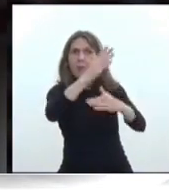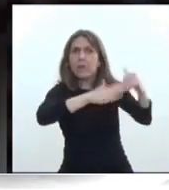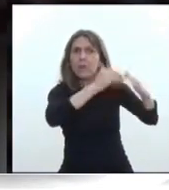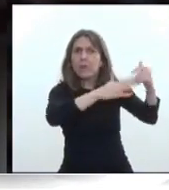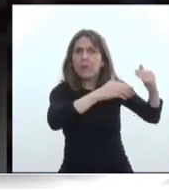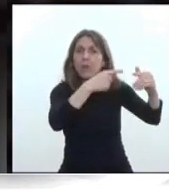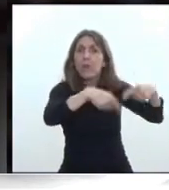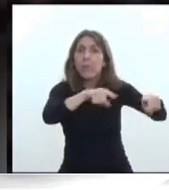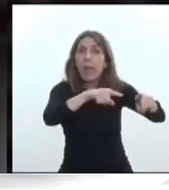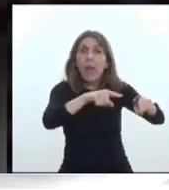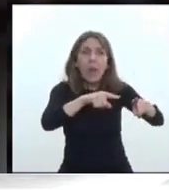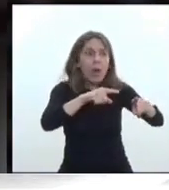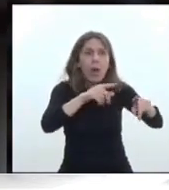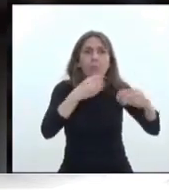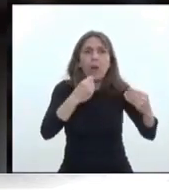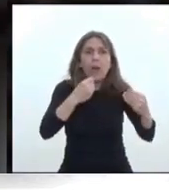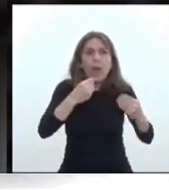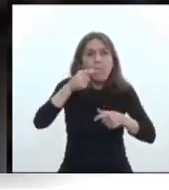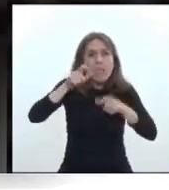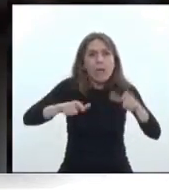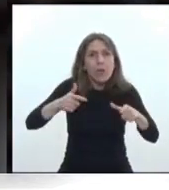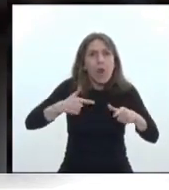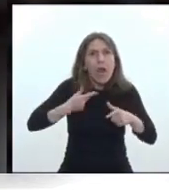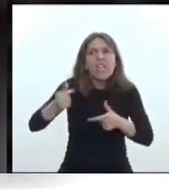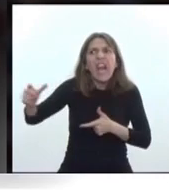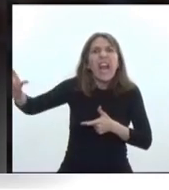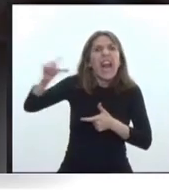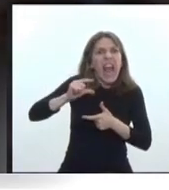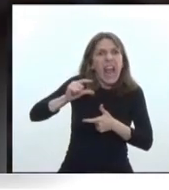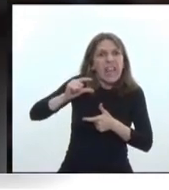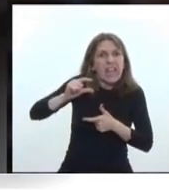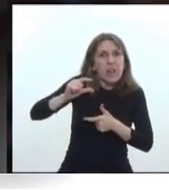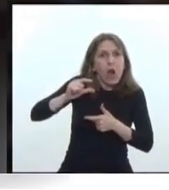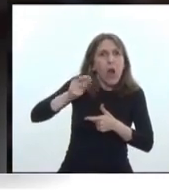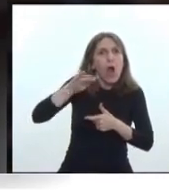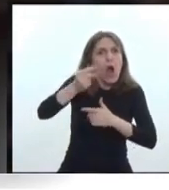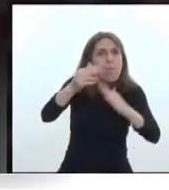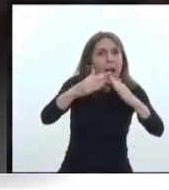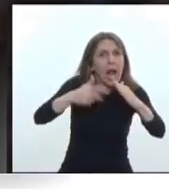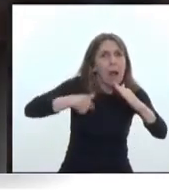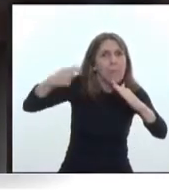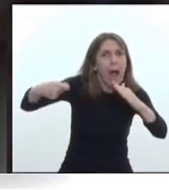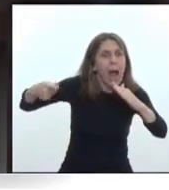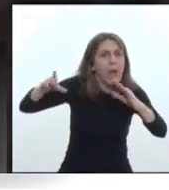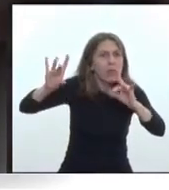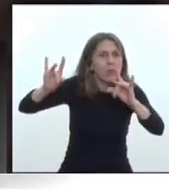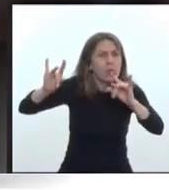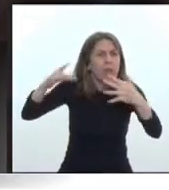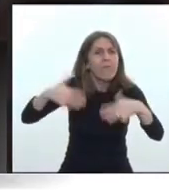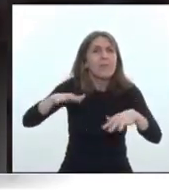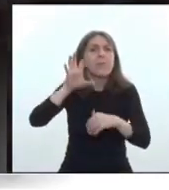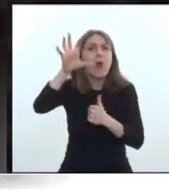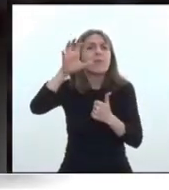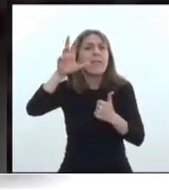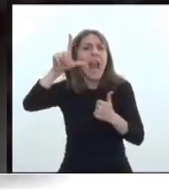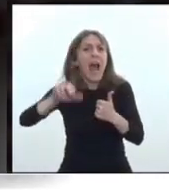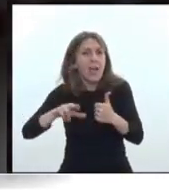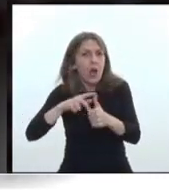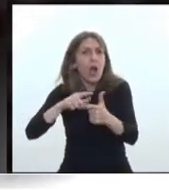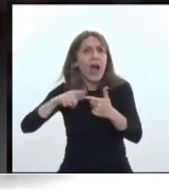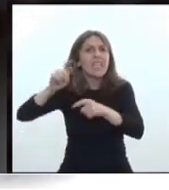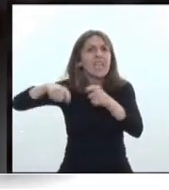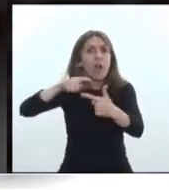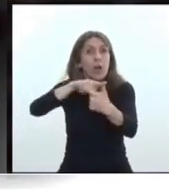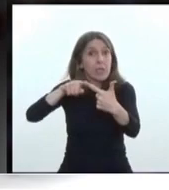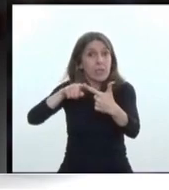cuide, hace más difícil acceder a un crédito y poder pagar un crédito. Es del caso de La Rioja y el caso de Santiago del Estero, donde estamos